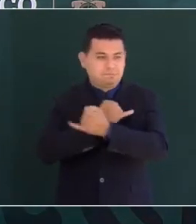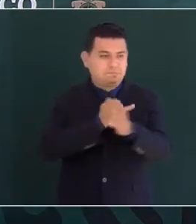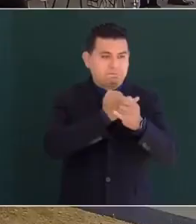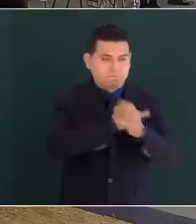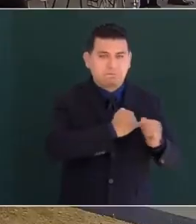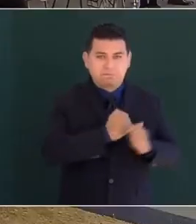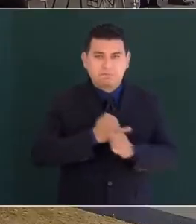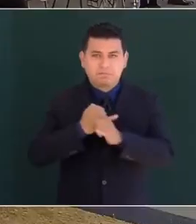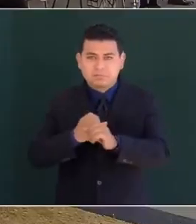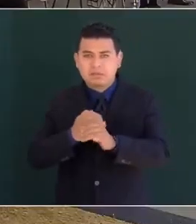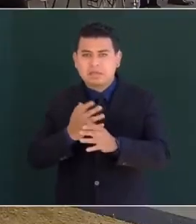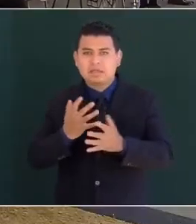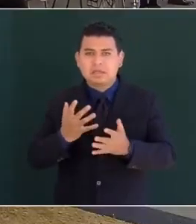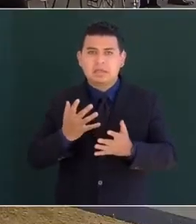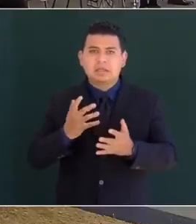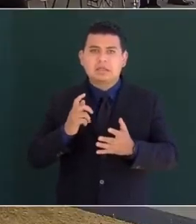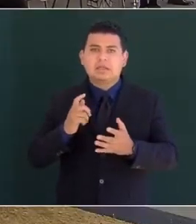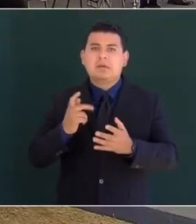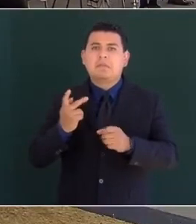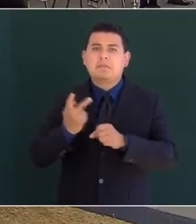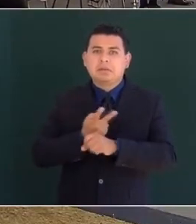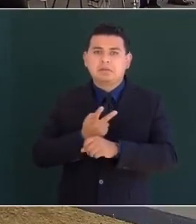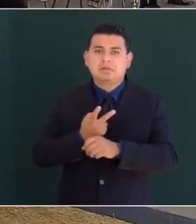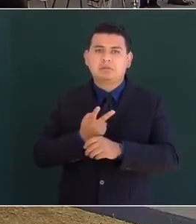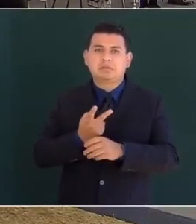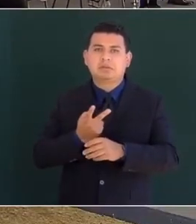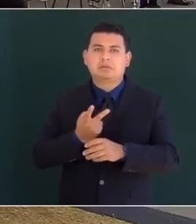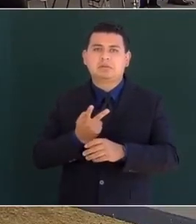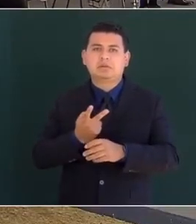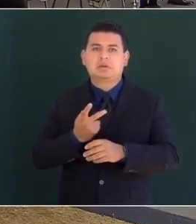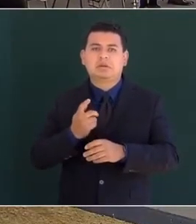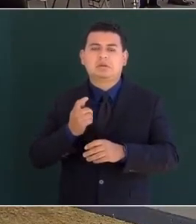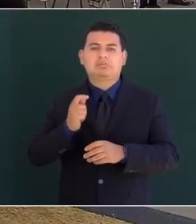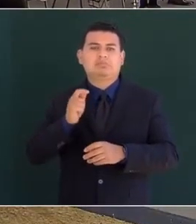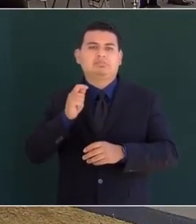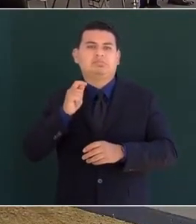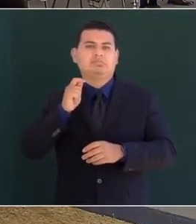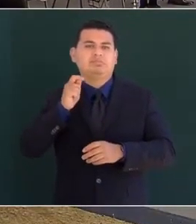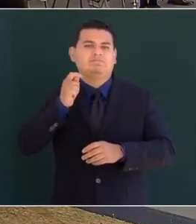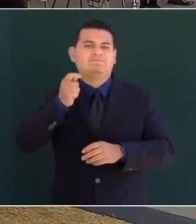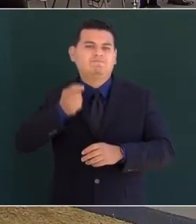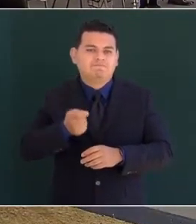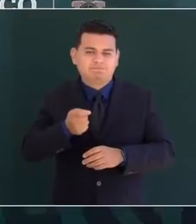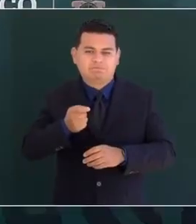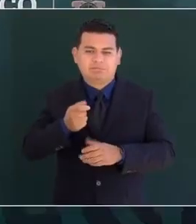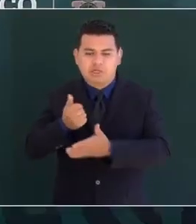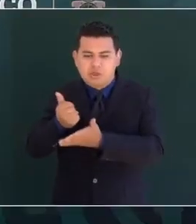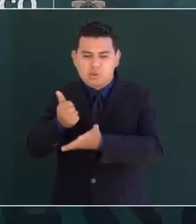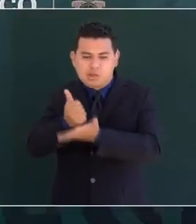el debilitamiento de la metrópoli colonial española